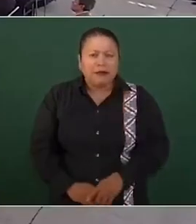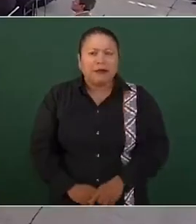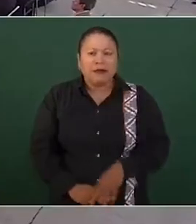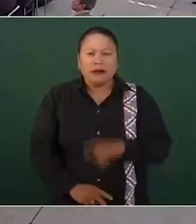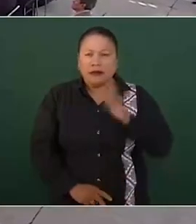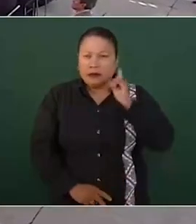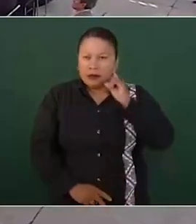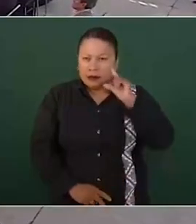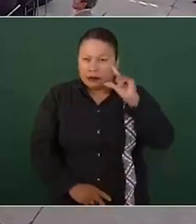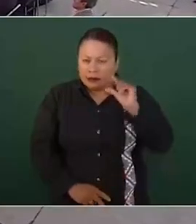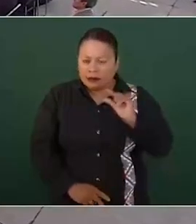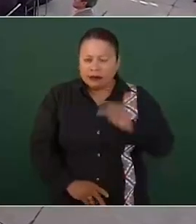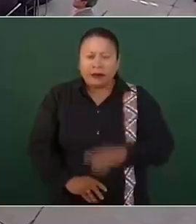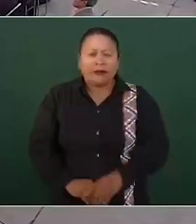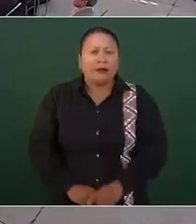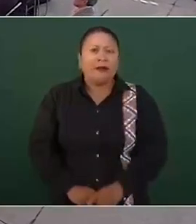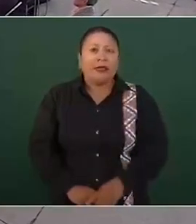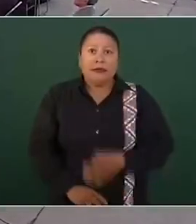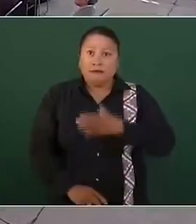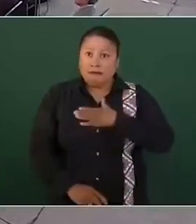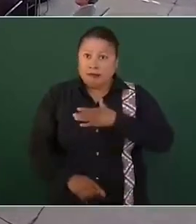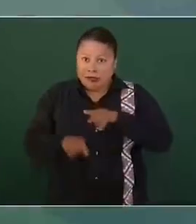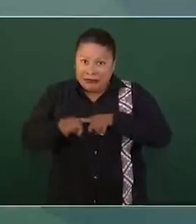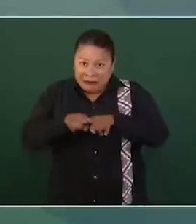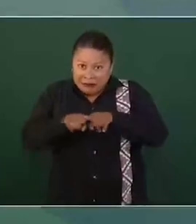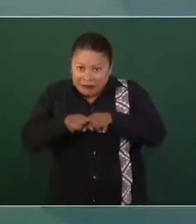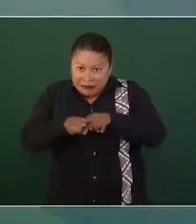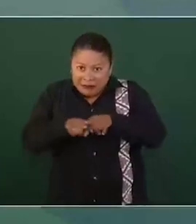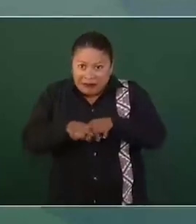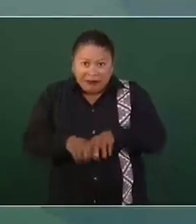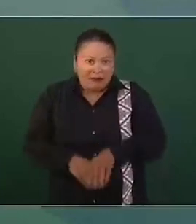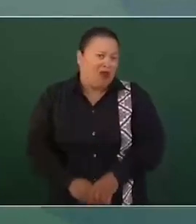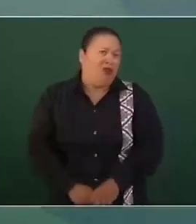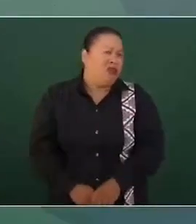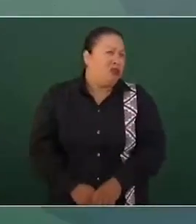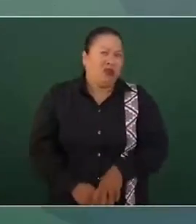de sus hermanos? Ah, ¿de mi hermano dices? No,